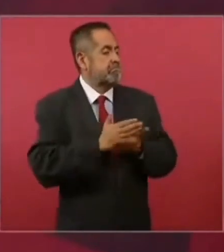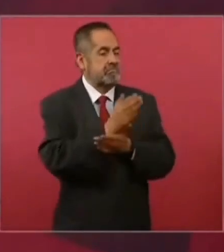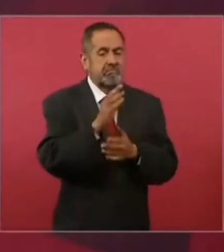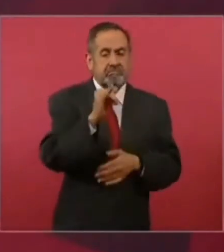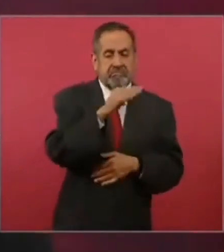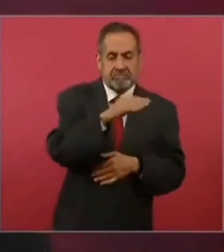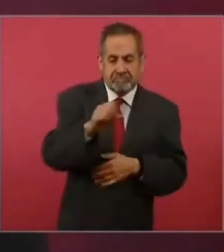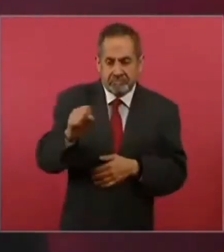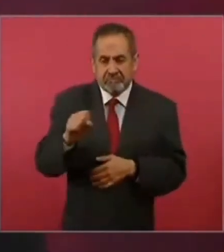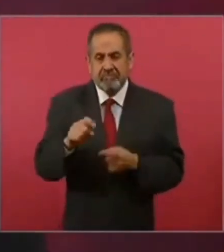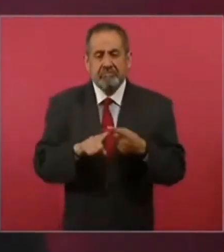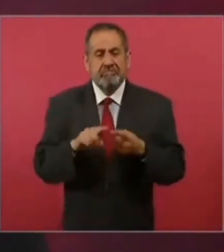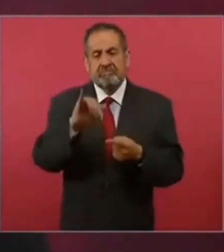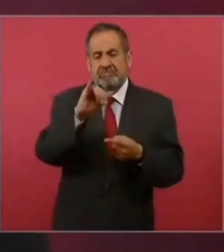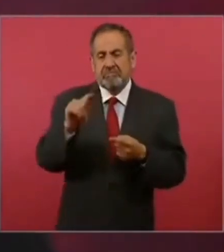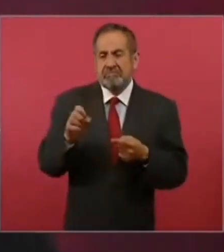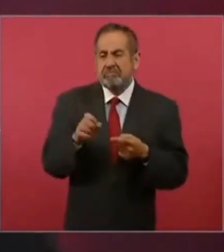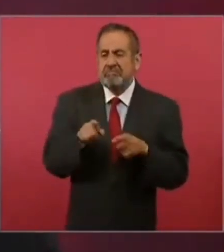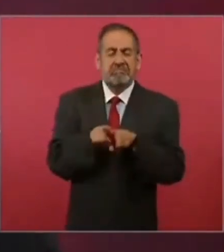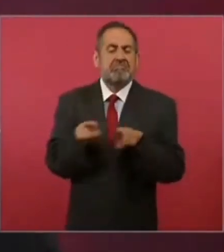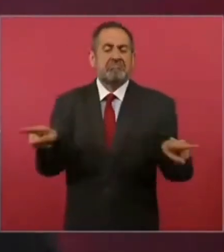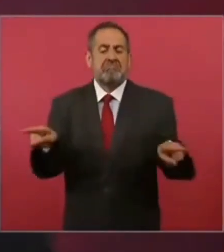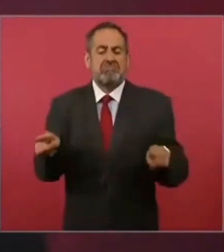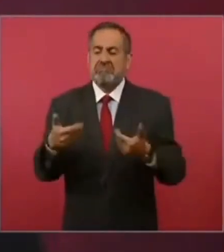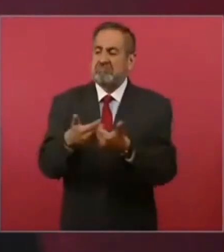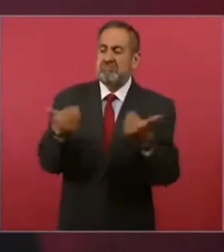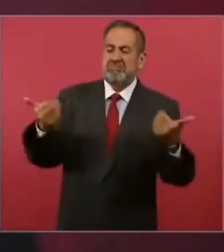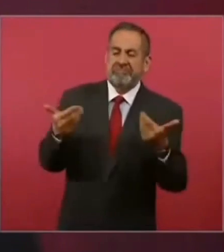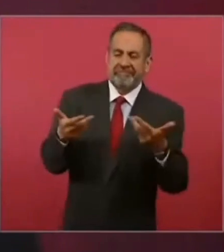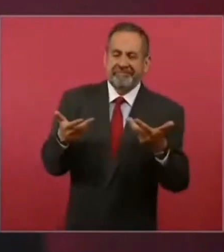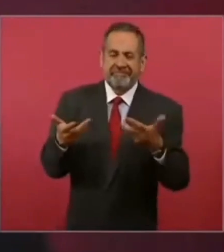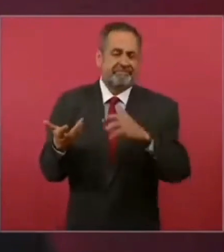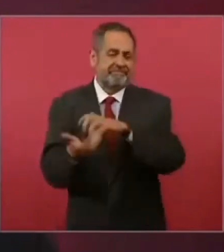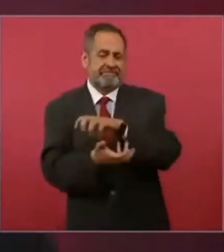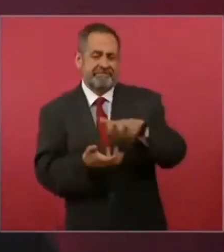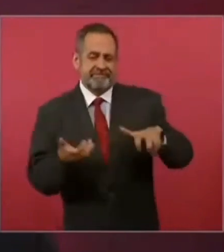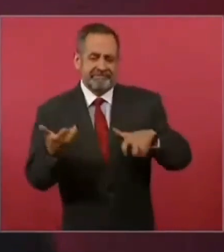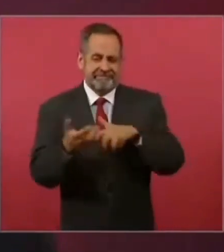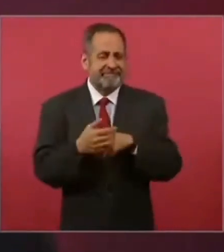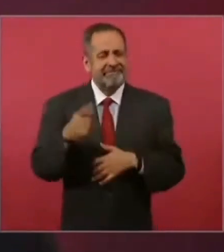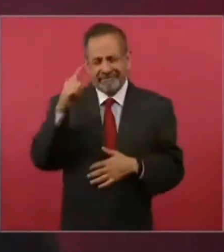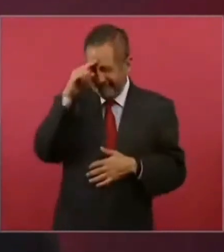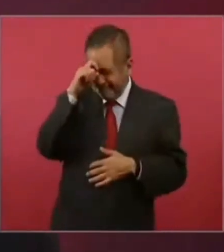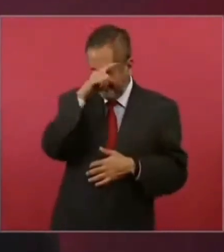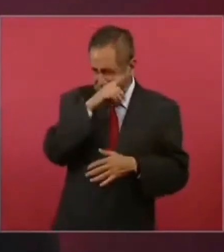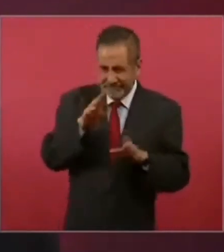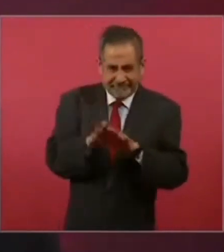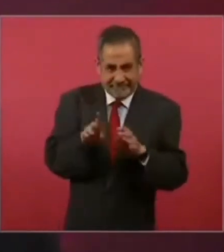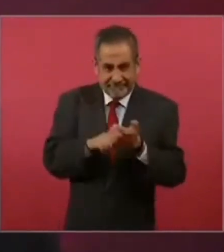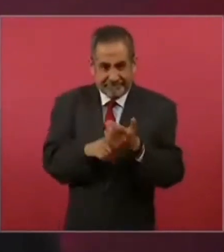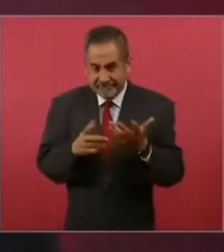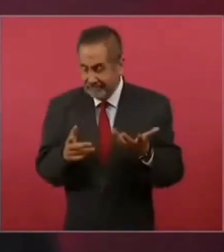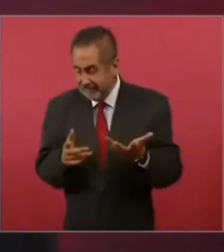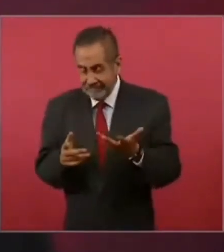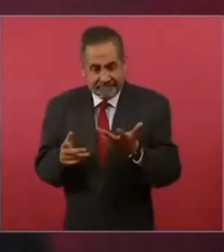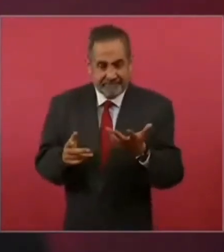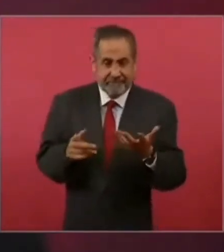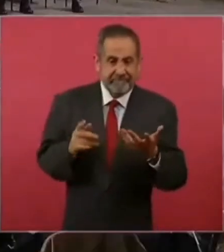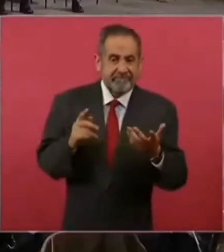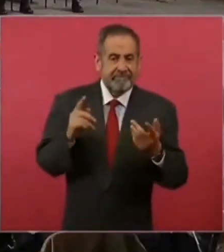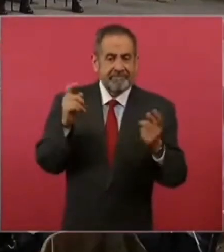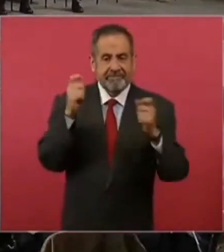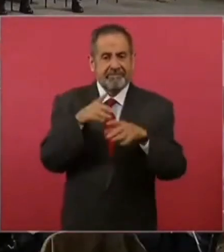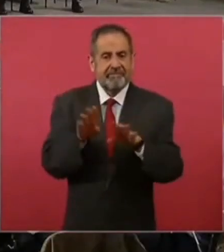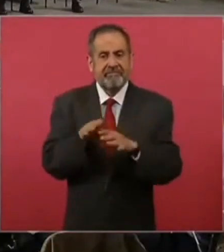IMSS y el Viste, imaginarán ustedes la complejidad en la que se tornó